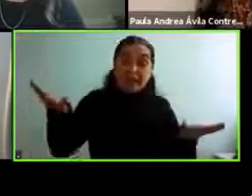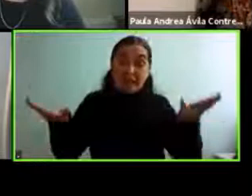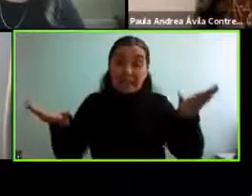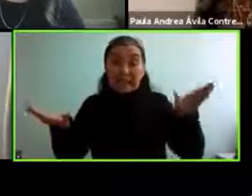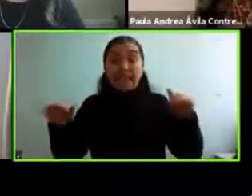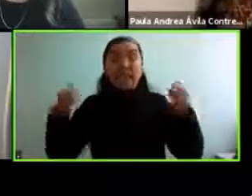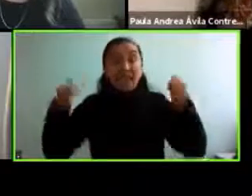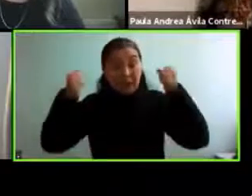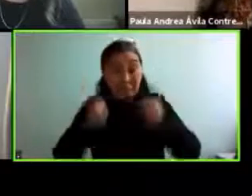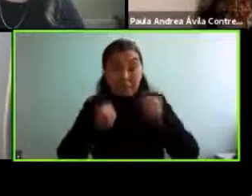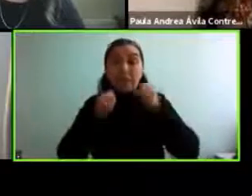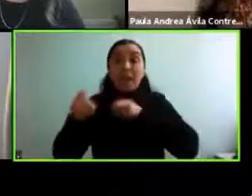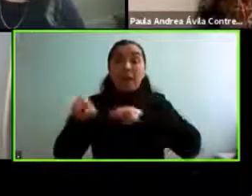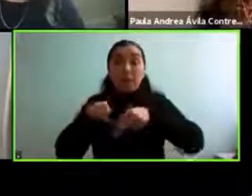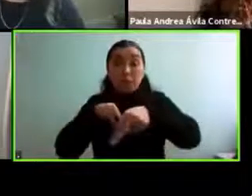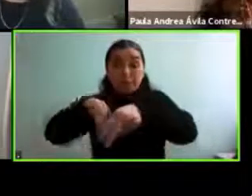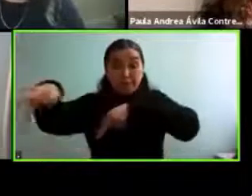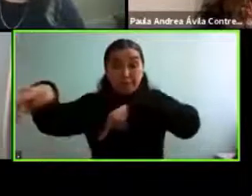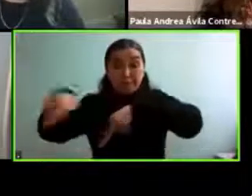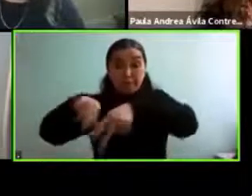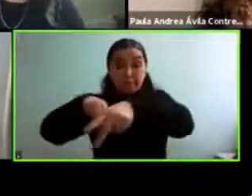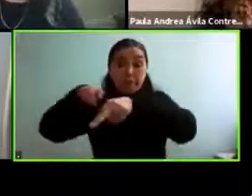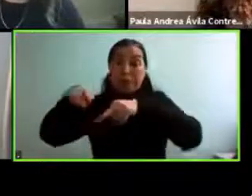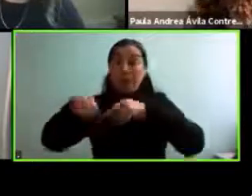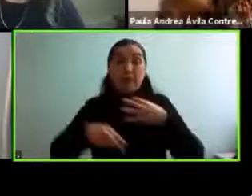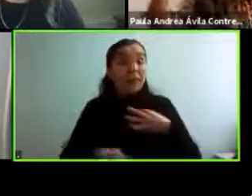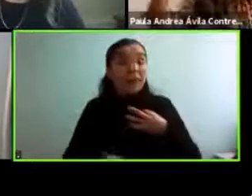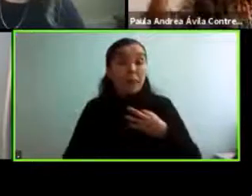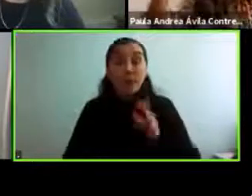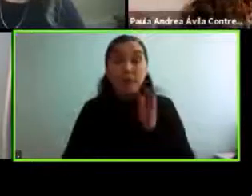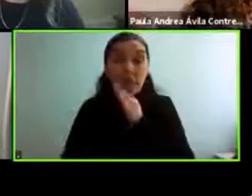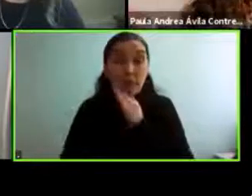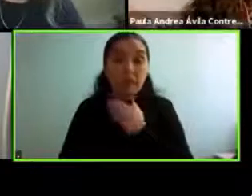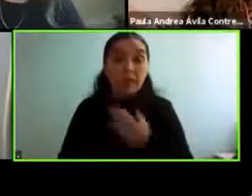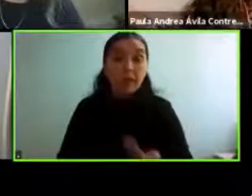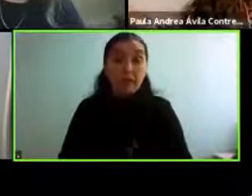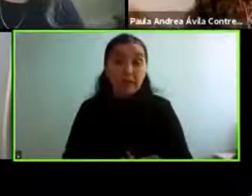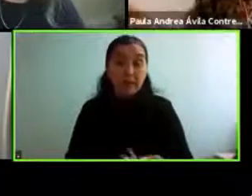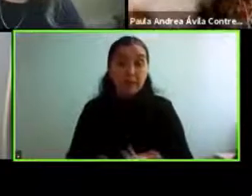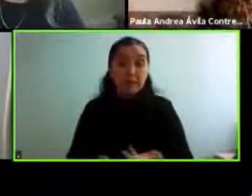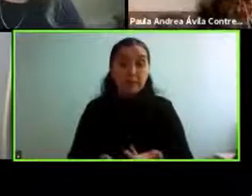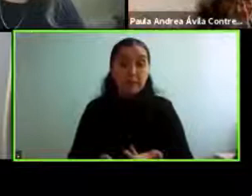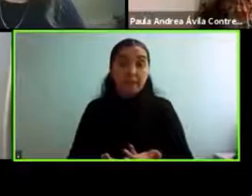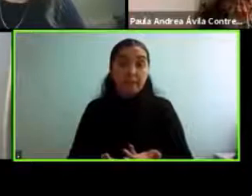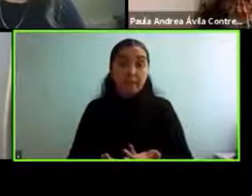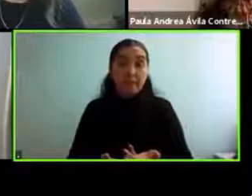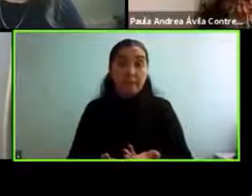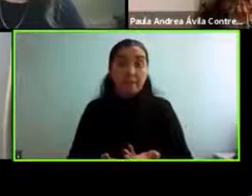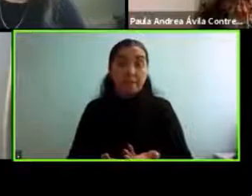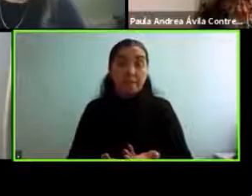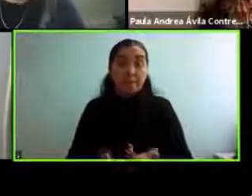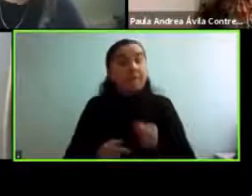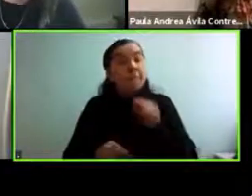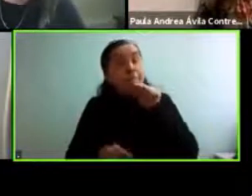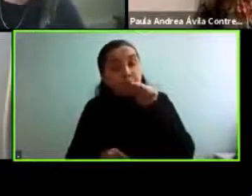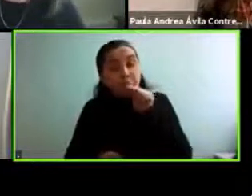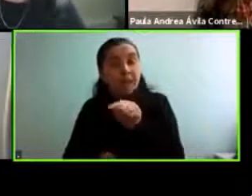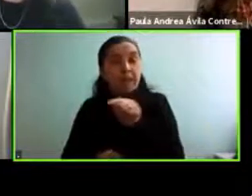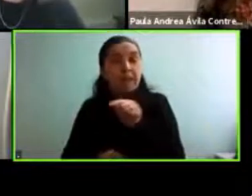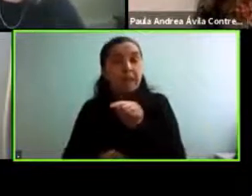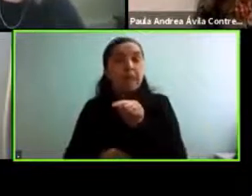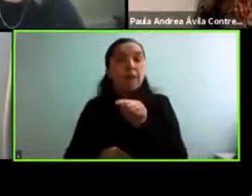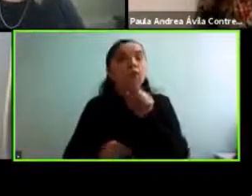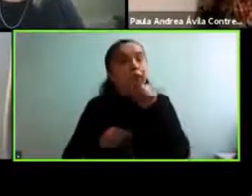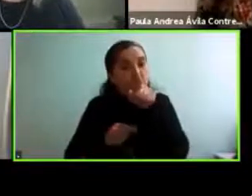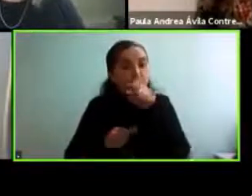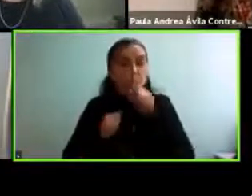desplazarnos de un lugar a otro sin depender de otros porque eso también aumenta el costo sanitario eso eso lo puedes hacer